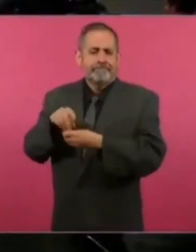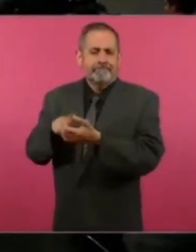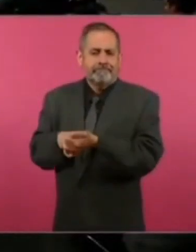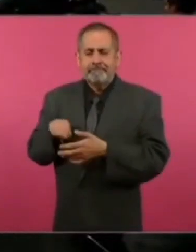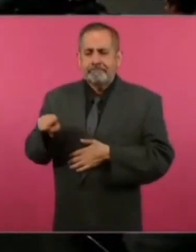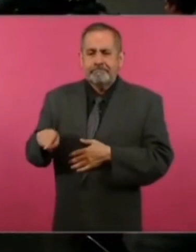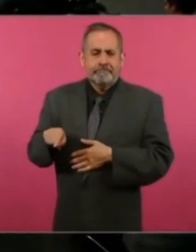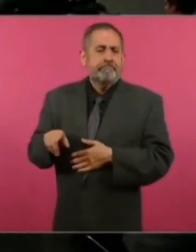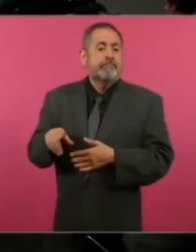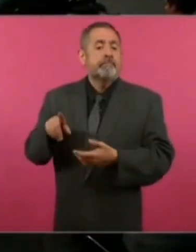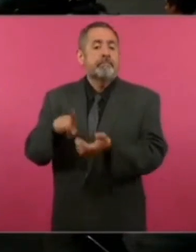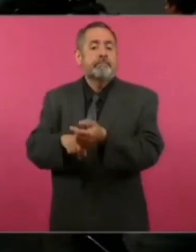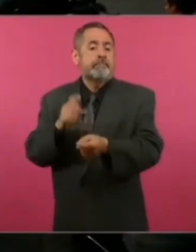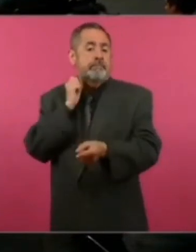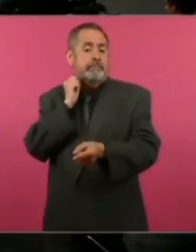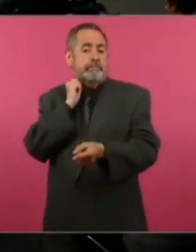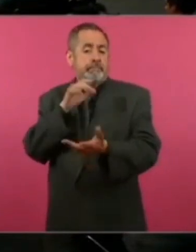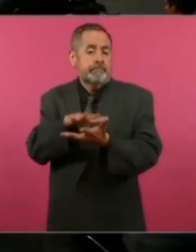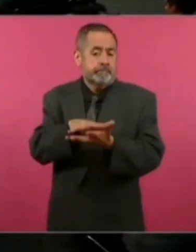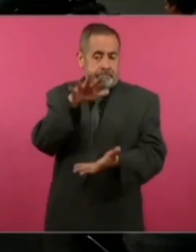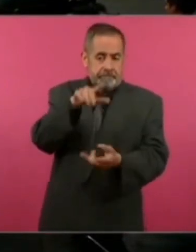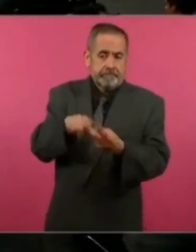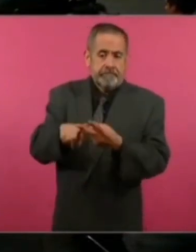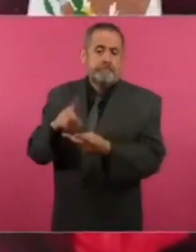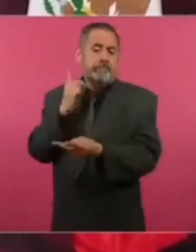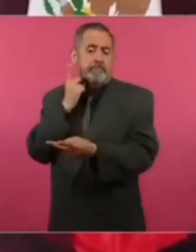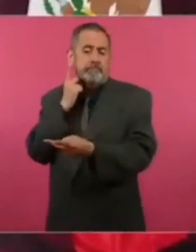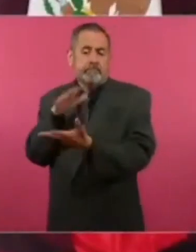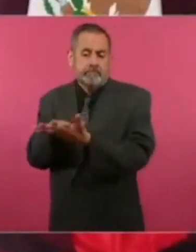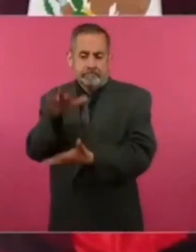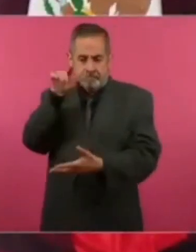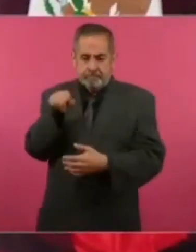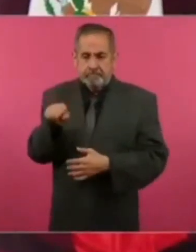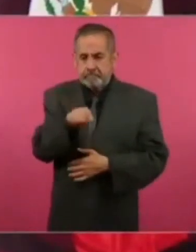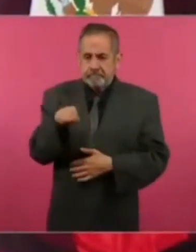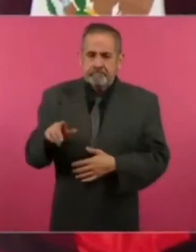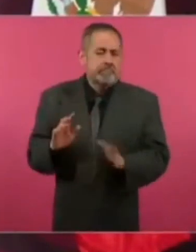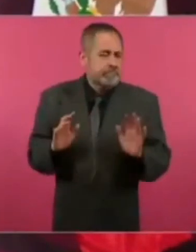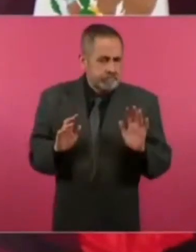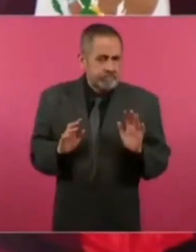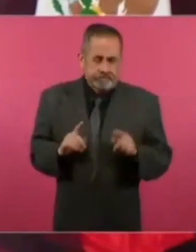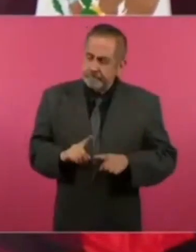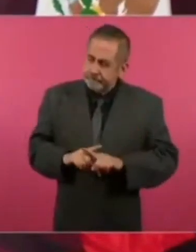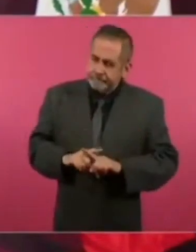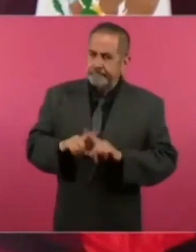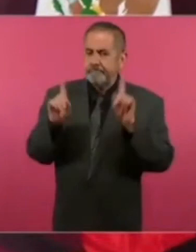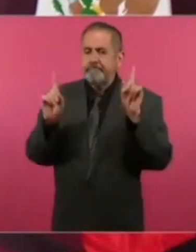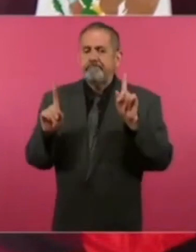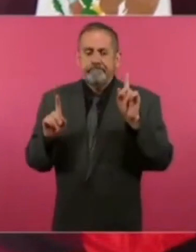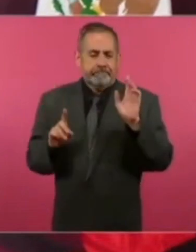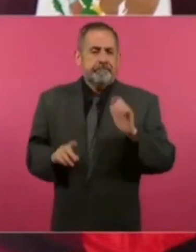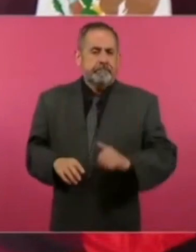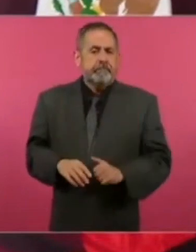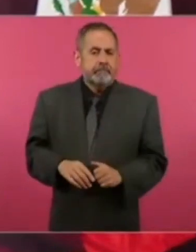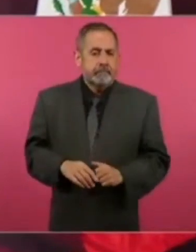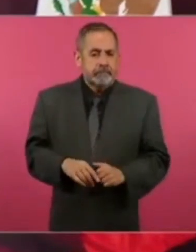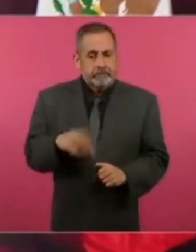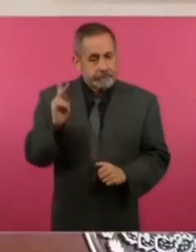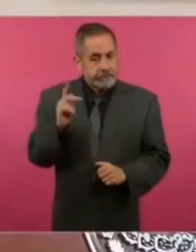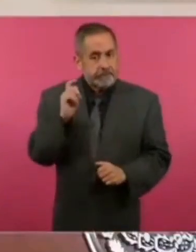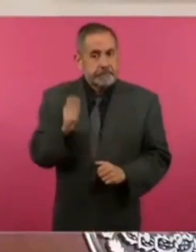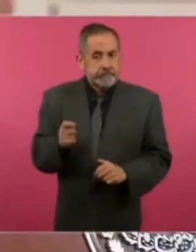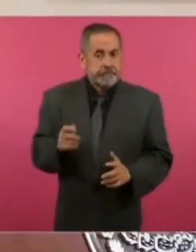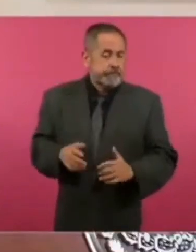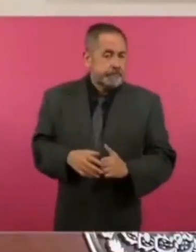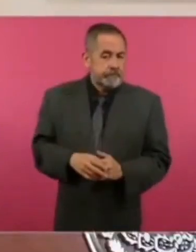Mayoría en la Cámara de Senadores, mayoría en la Cámara de Diputados. O sea, ya es distinto. O todo